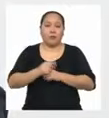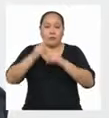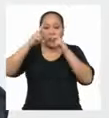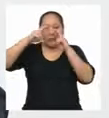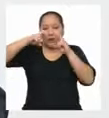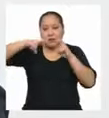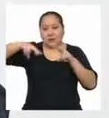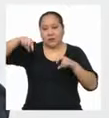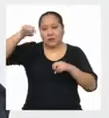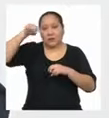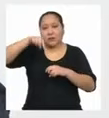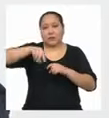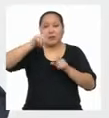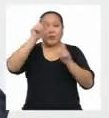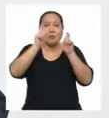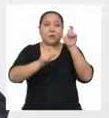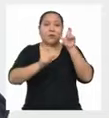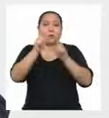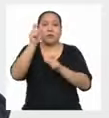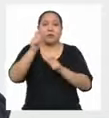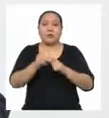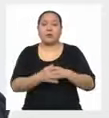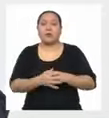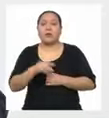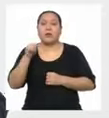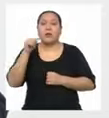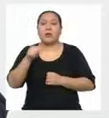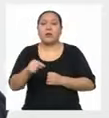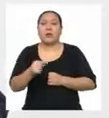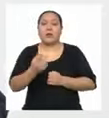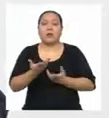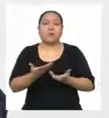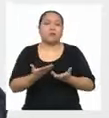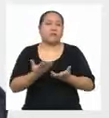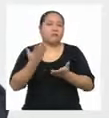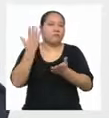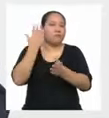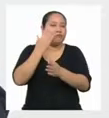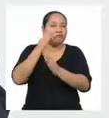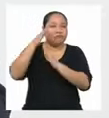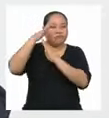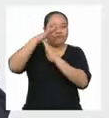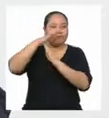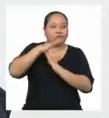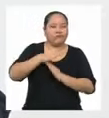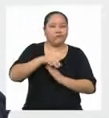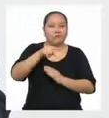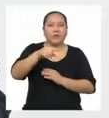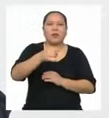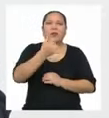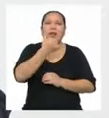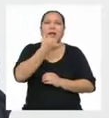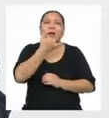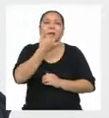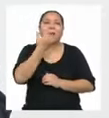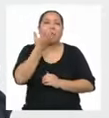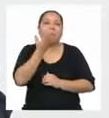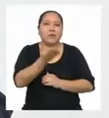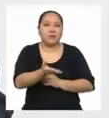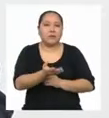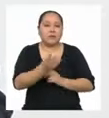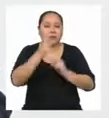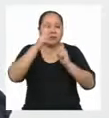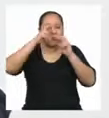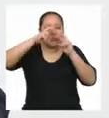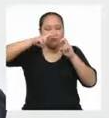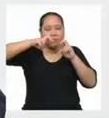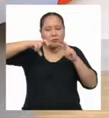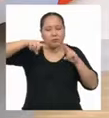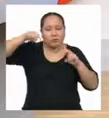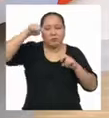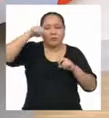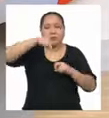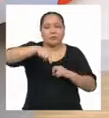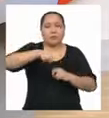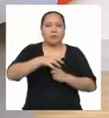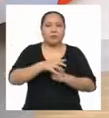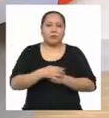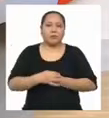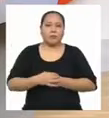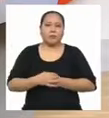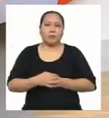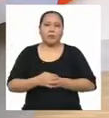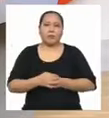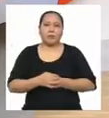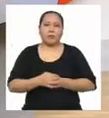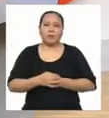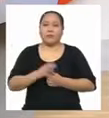aquellas personas Que fueron discriminadas Para saber ¿Qué más ha pasado O está pasando con ellos? Bueno